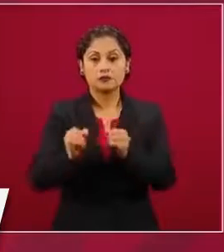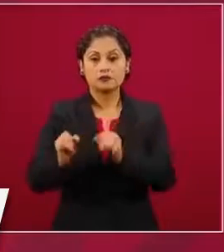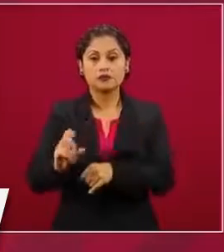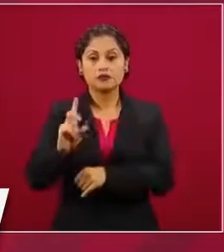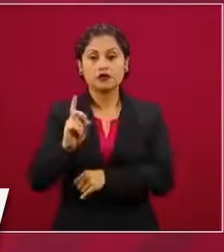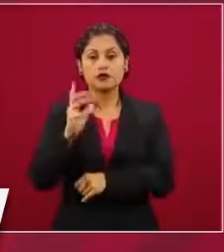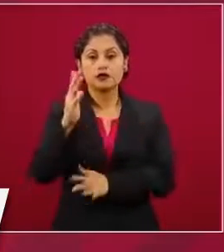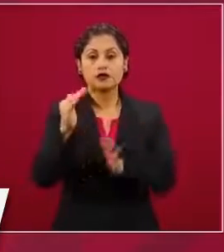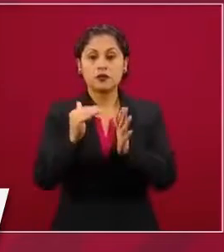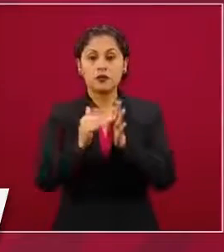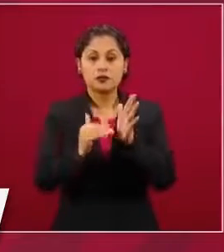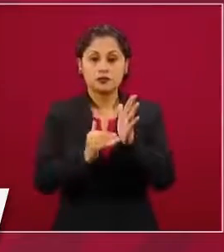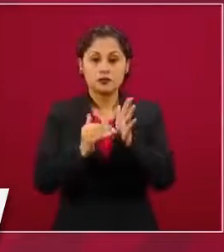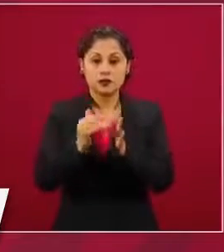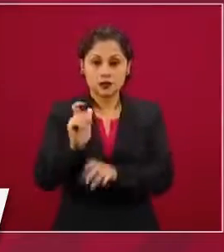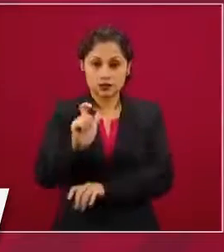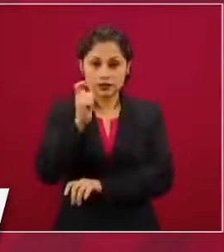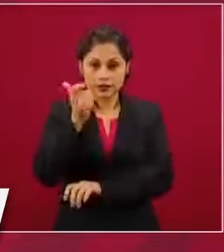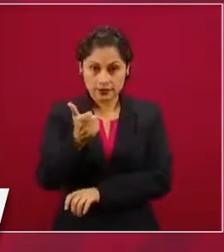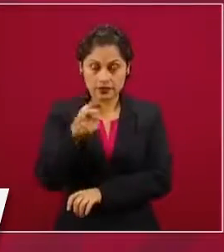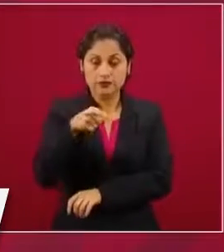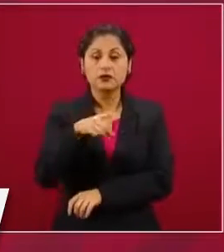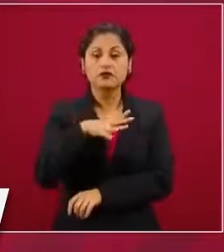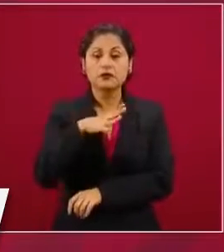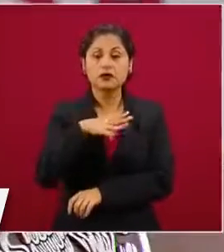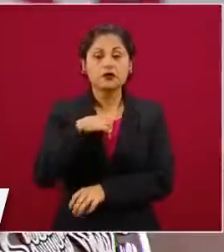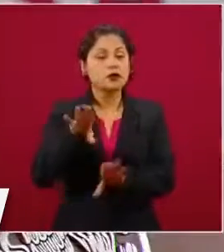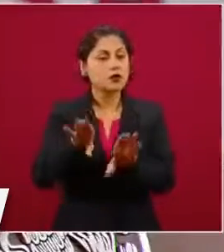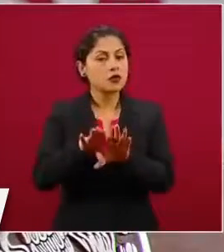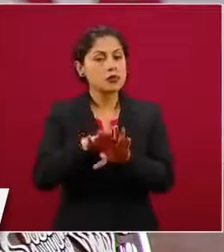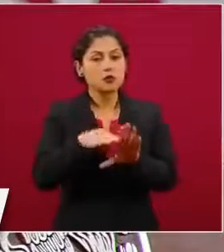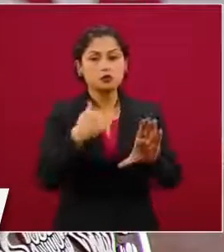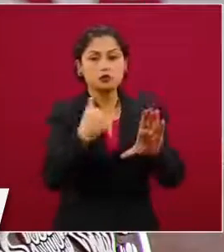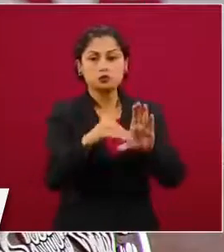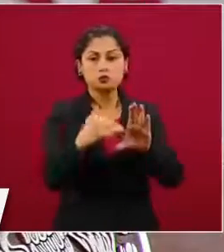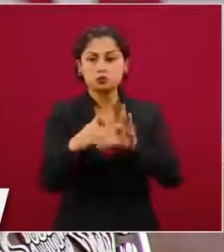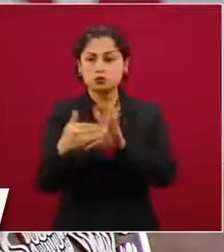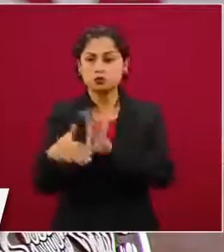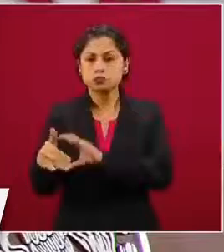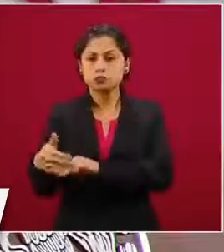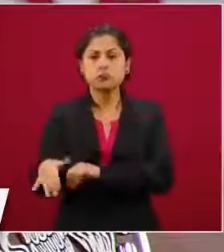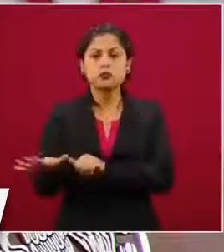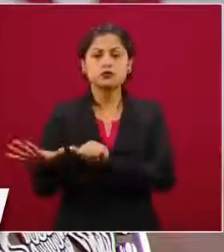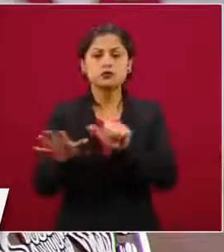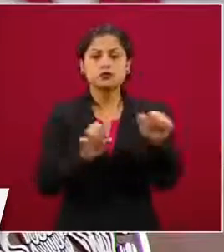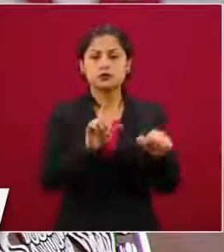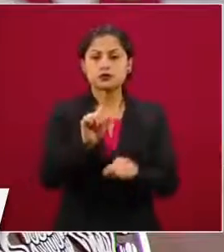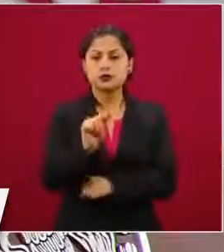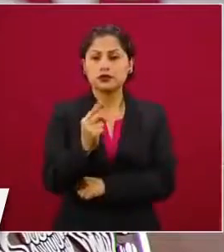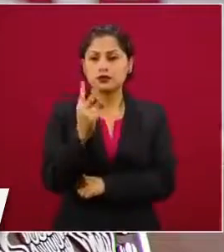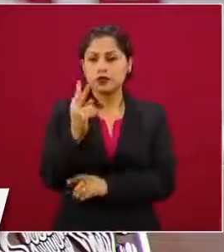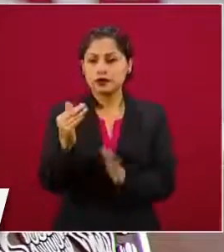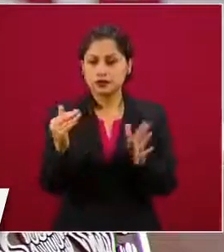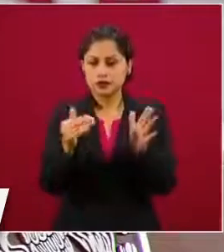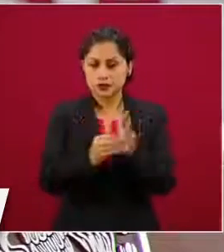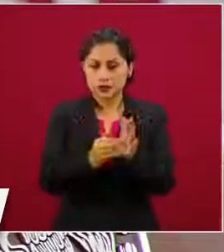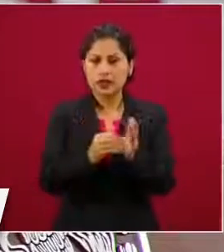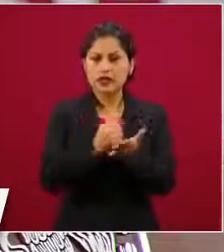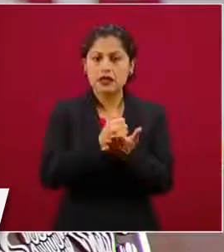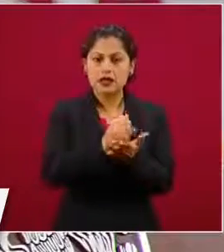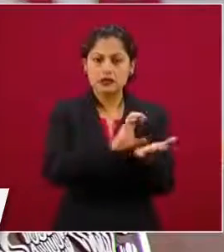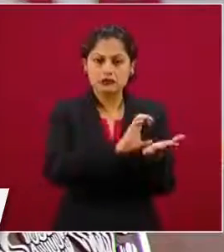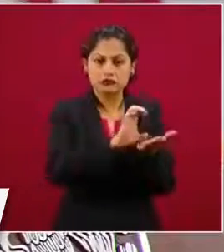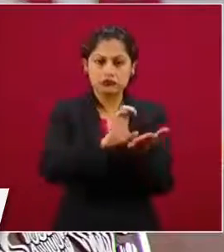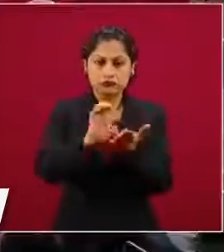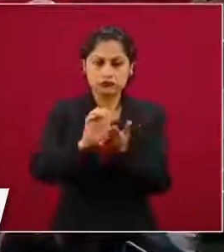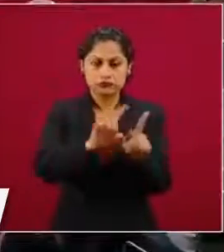pesos que serán distribuidos alrededor de 672 mil 200 créditos personales.